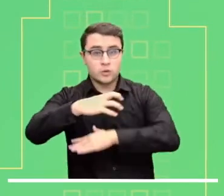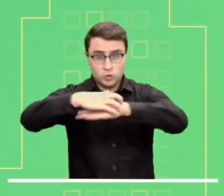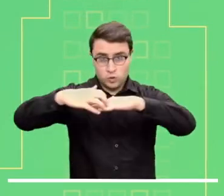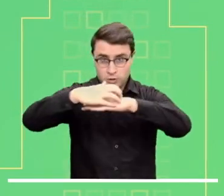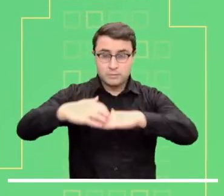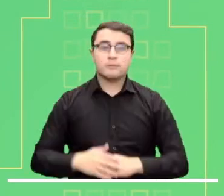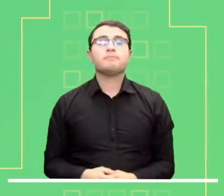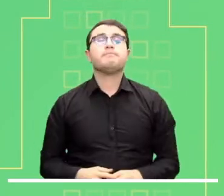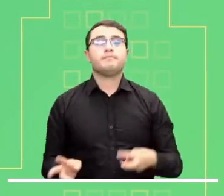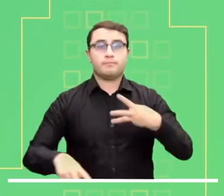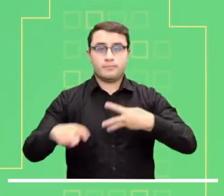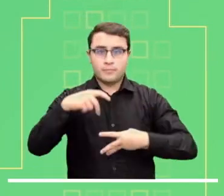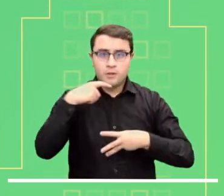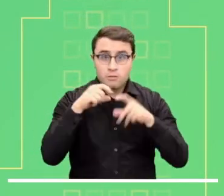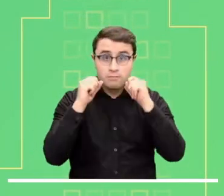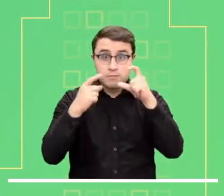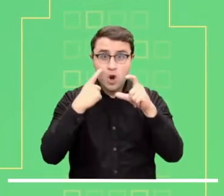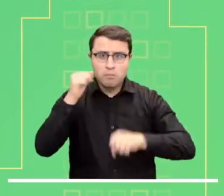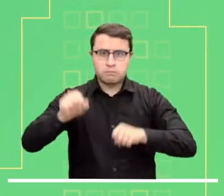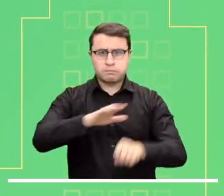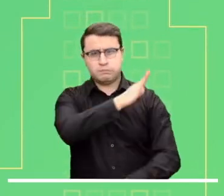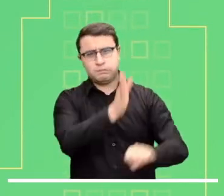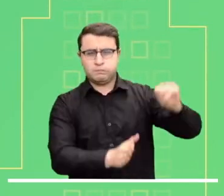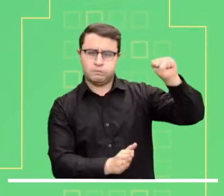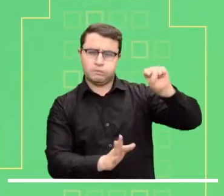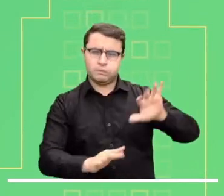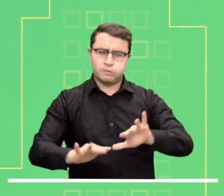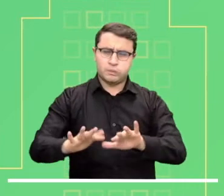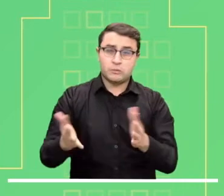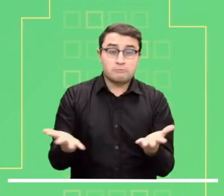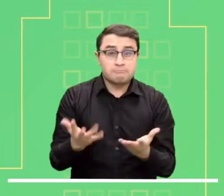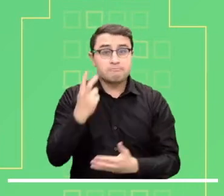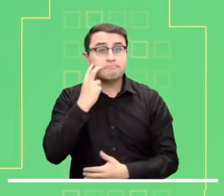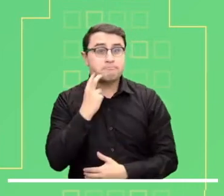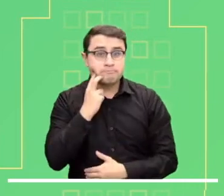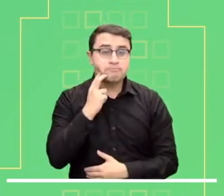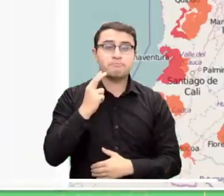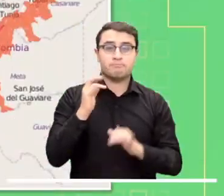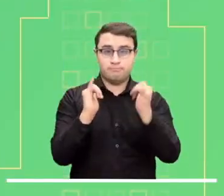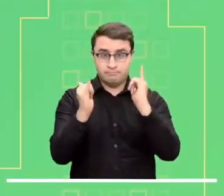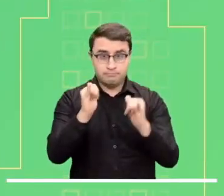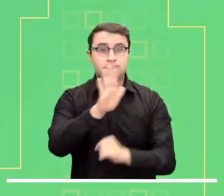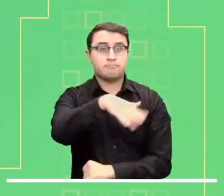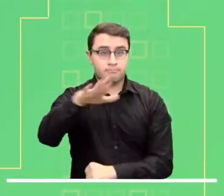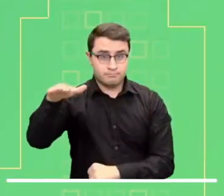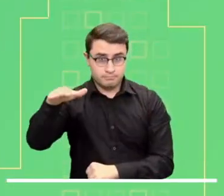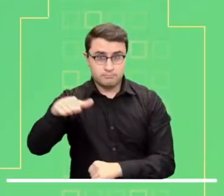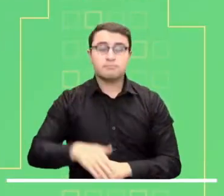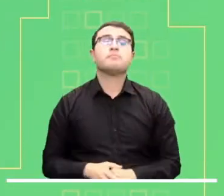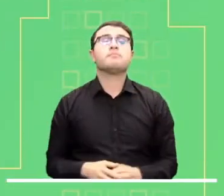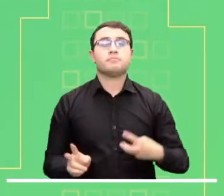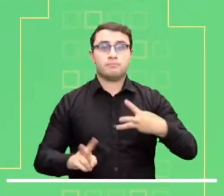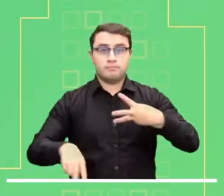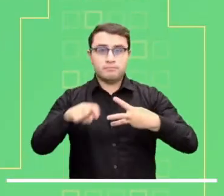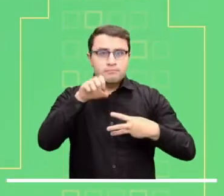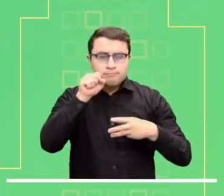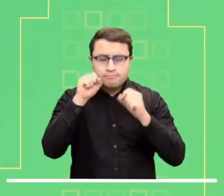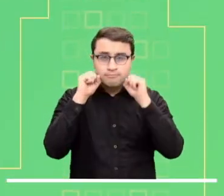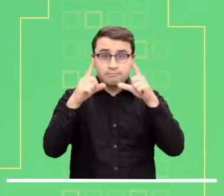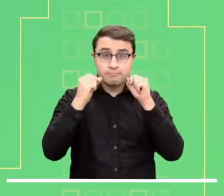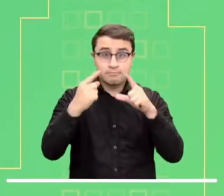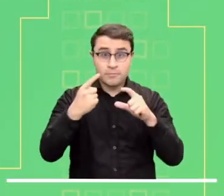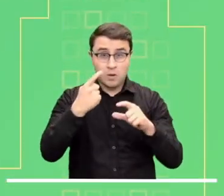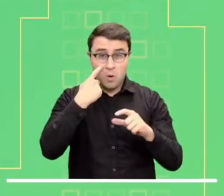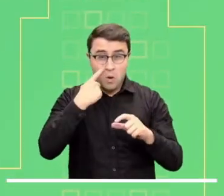Alerta roja por probabilidad de incendios en los departamentos de Norte de Santander y Tolima. Alerta roja por probabilidad de